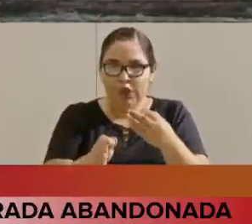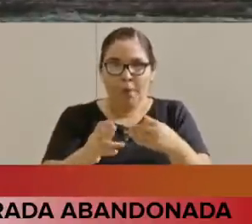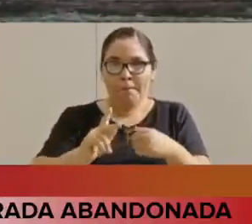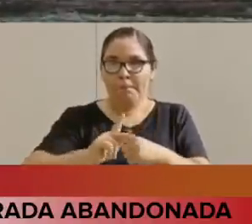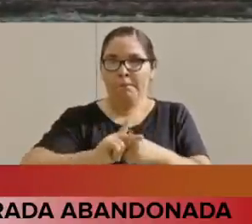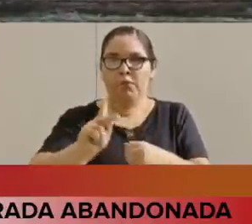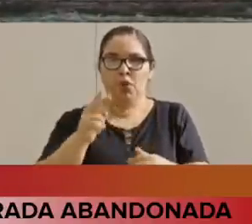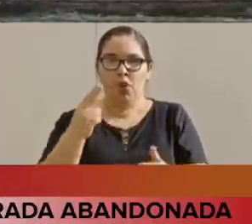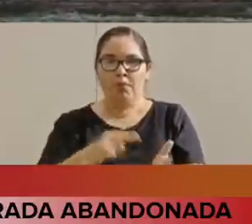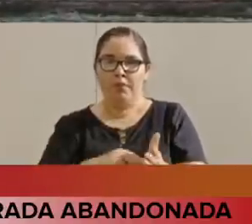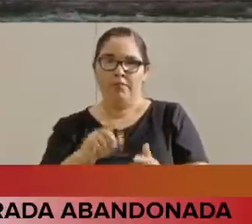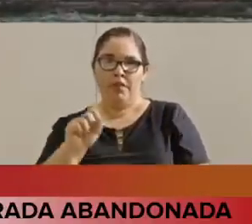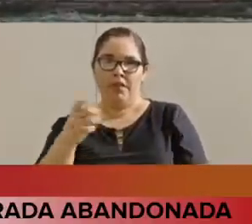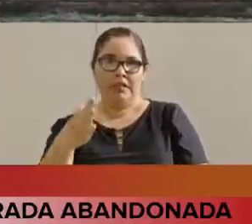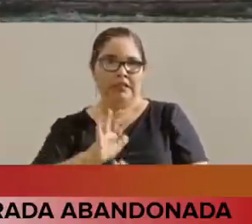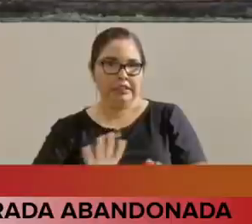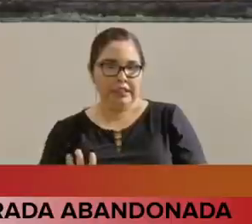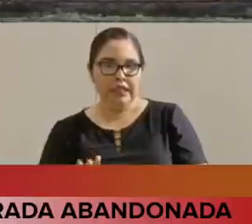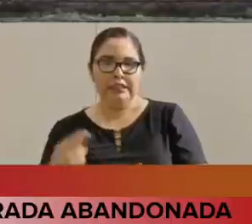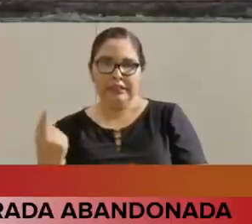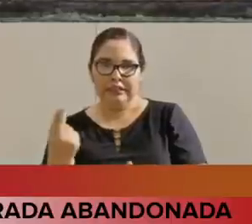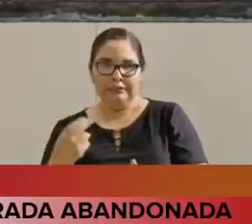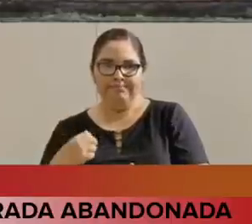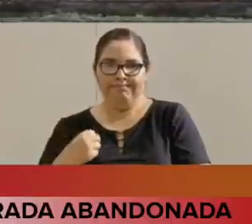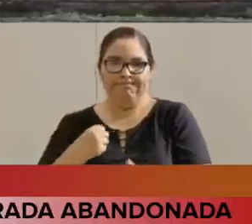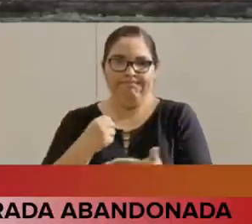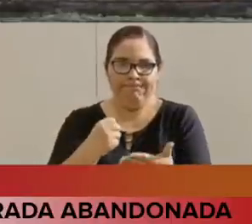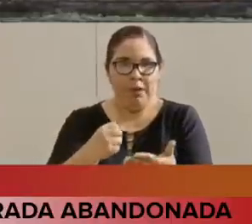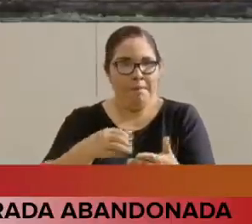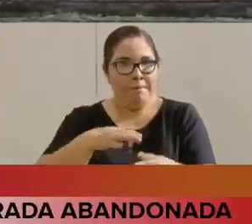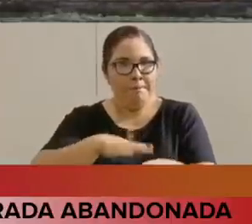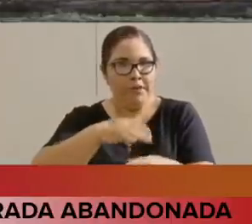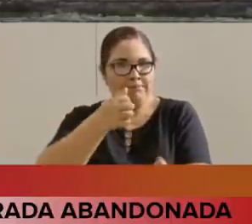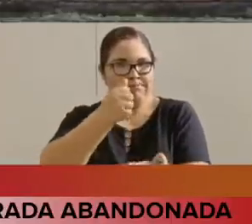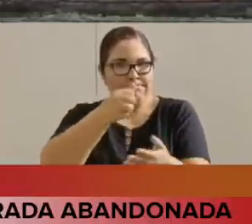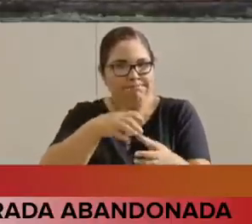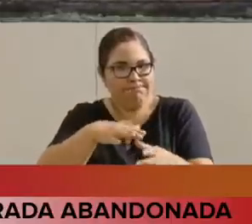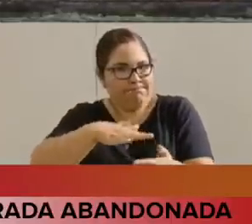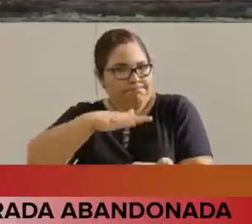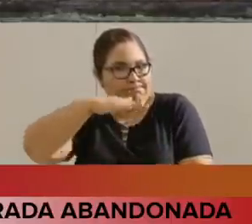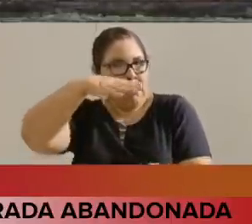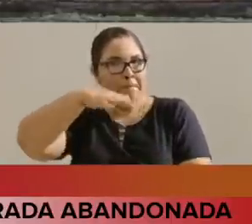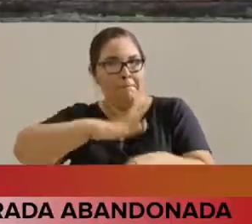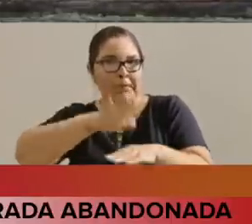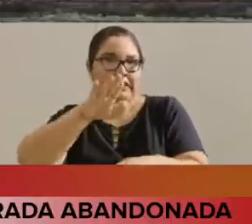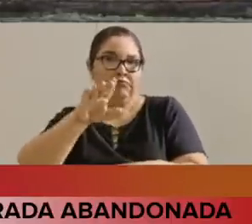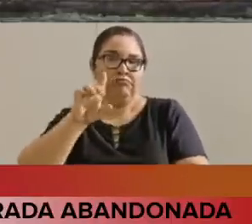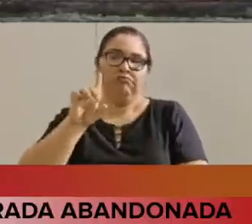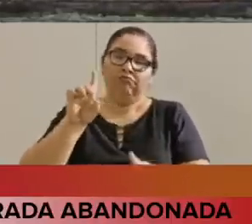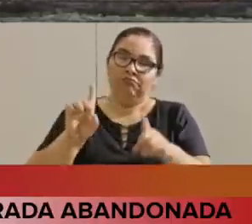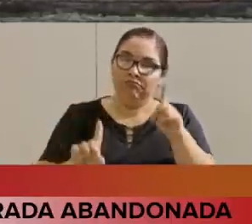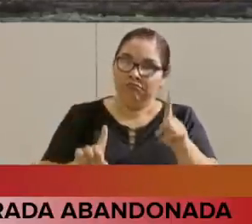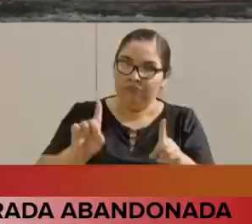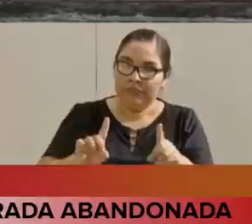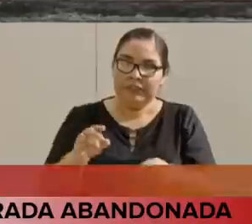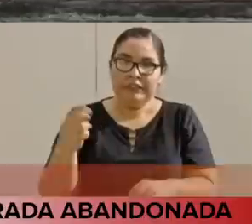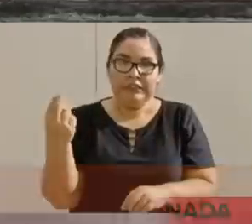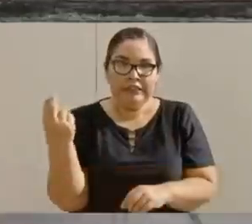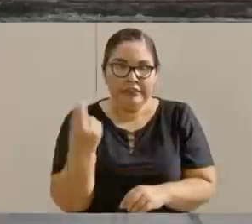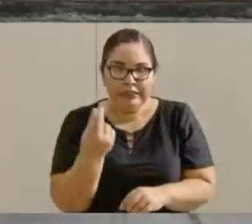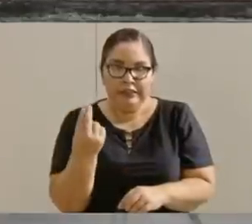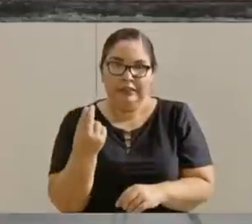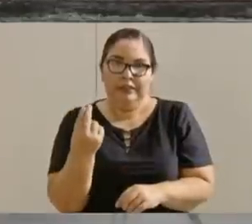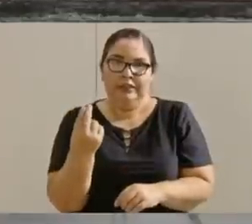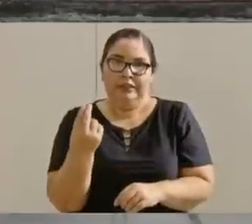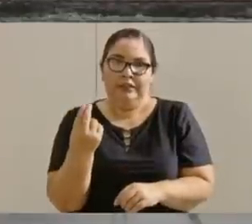2023. Hay que ampliar ese presupuesto, pero va a depender mucho